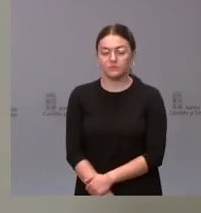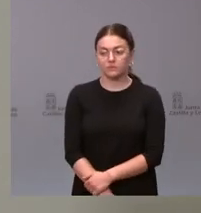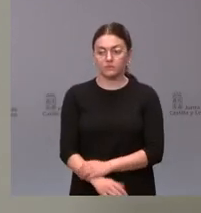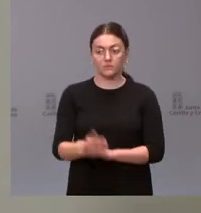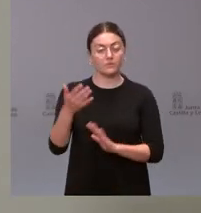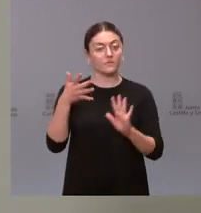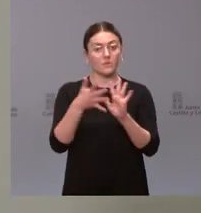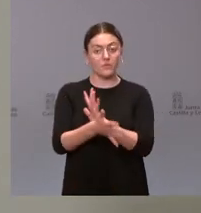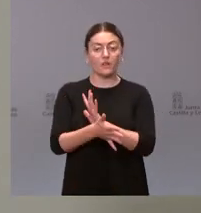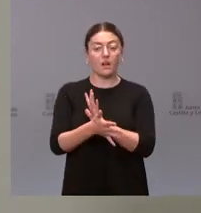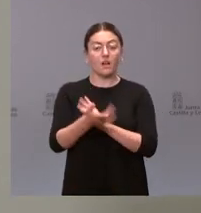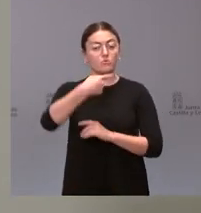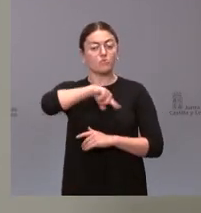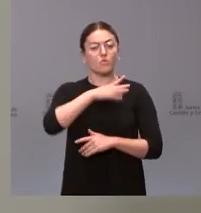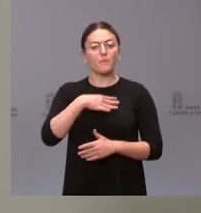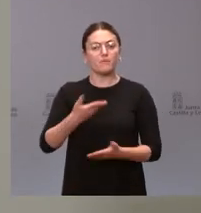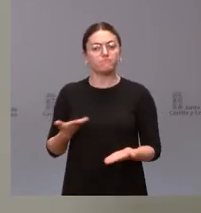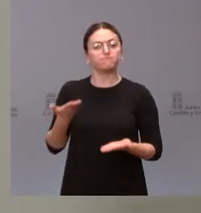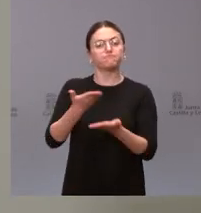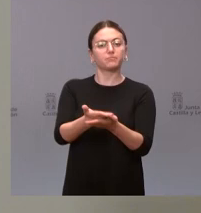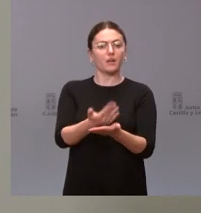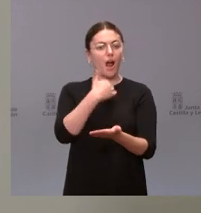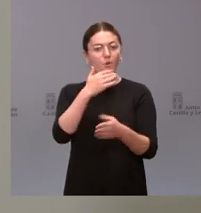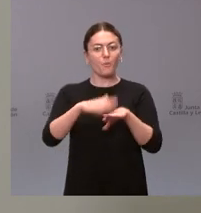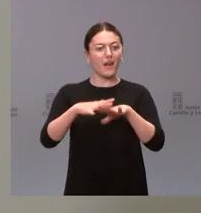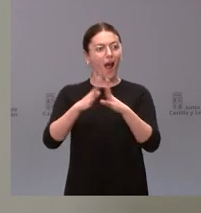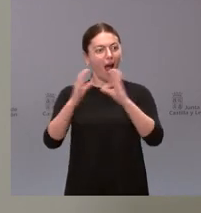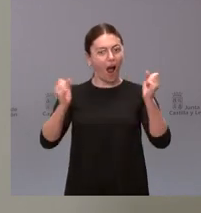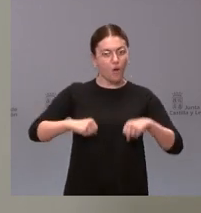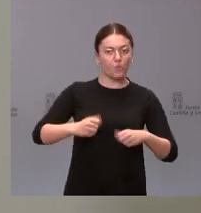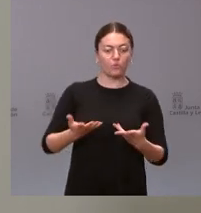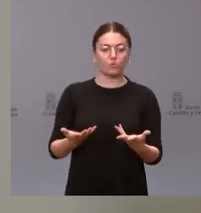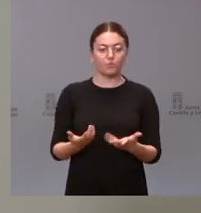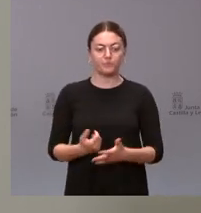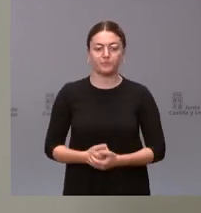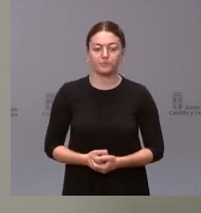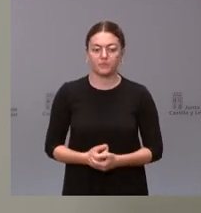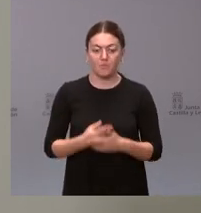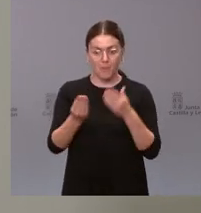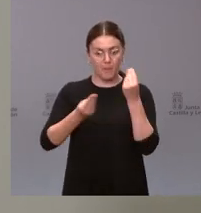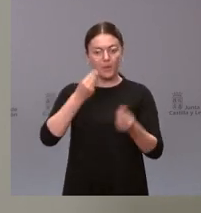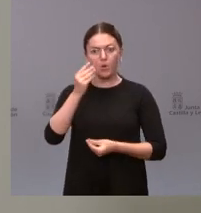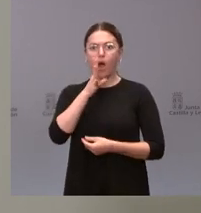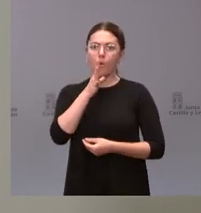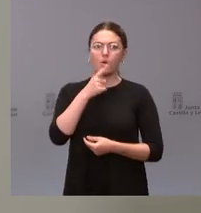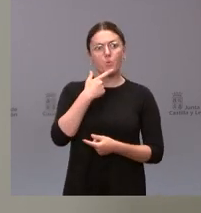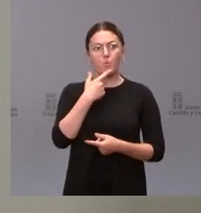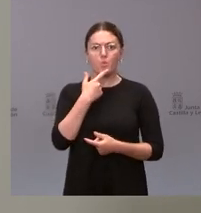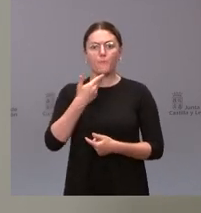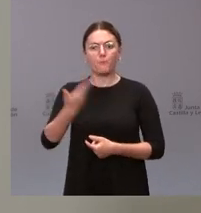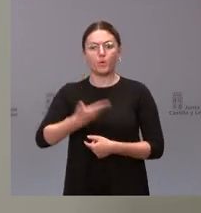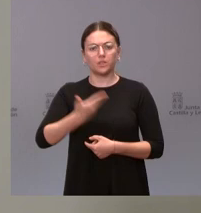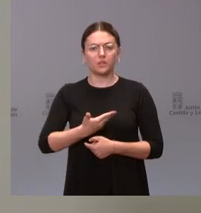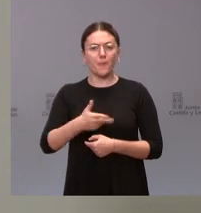podemos de una u otra forma aportar algo a este acuerdo yo creo que es mucho lo que nos jugamos merece la pena hacer este